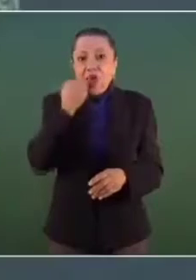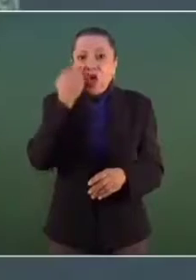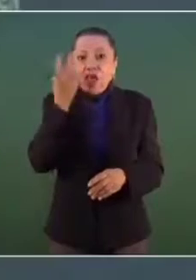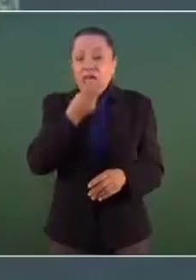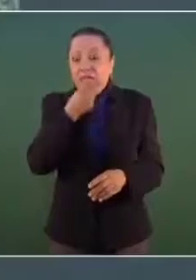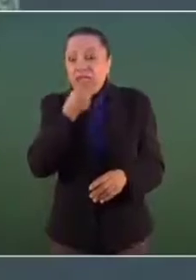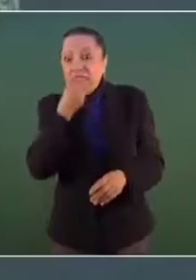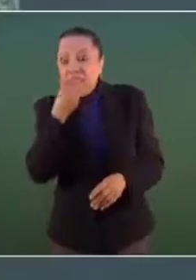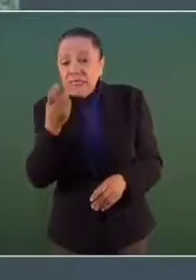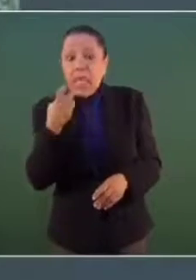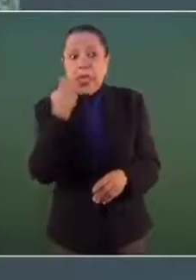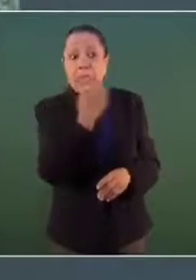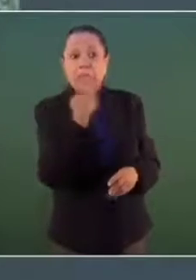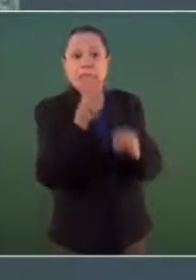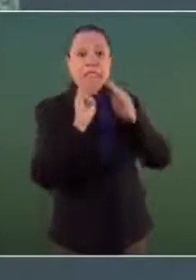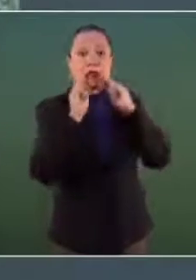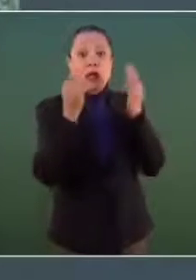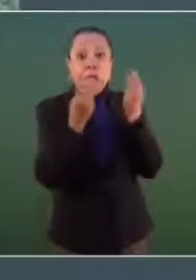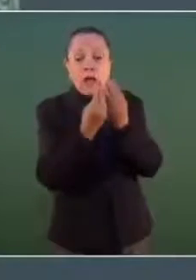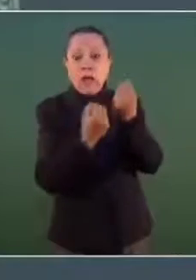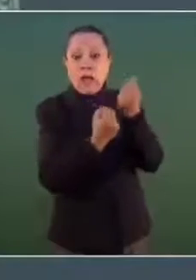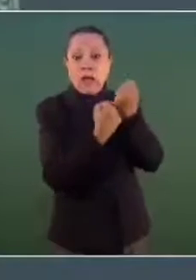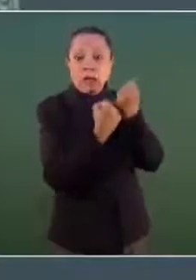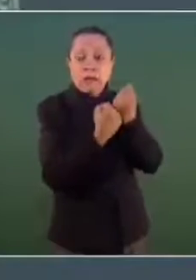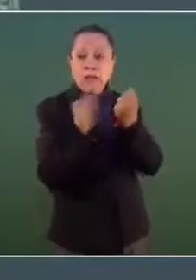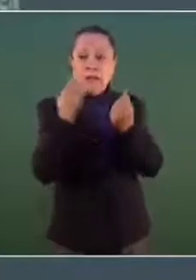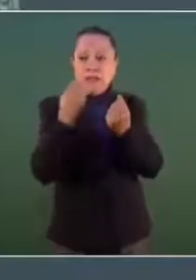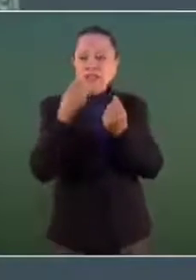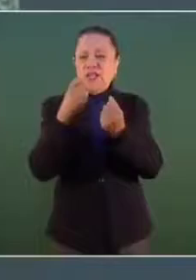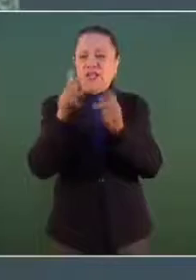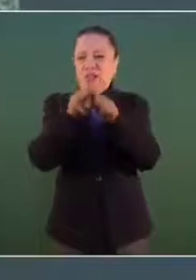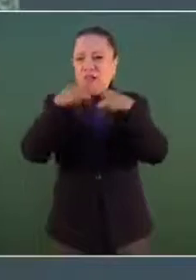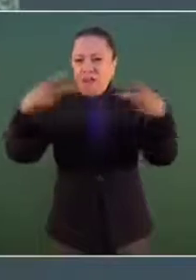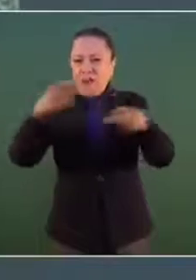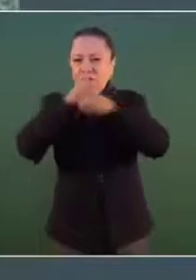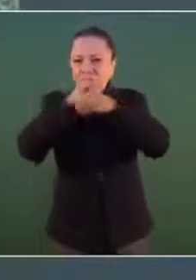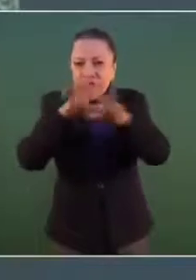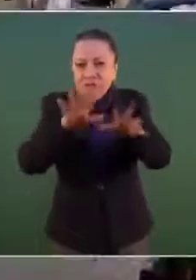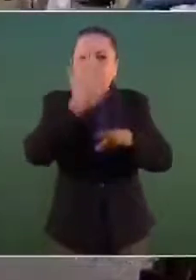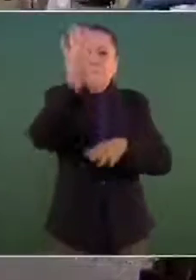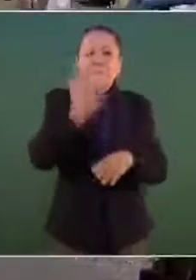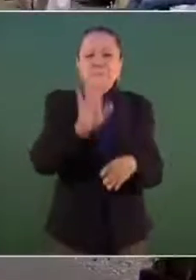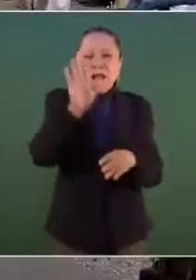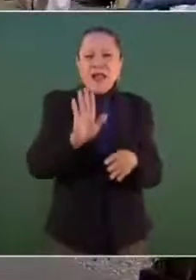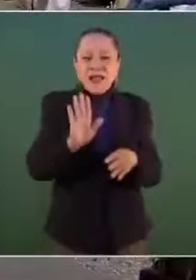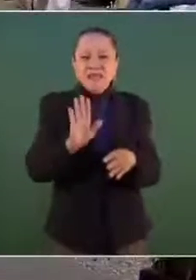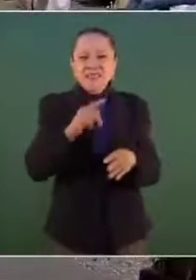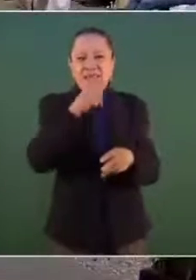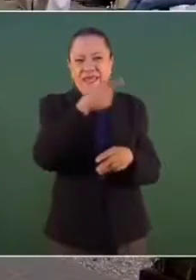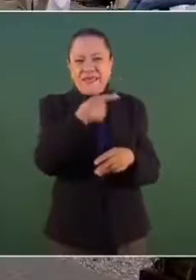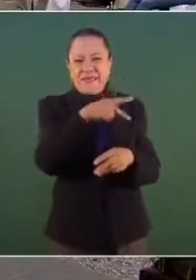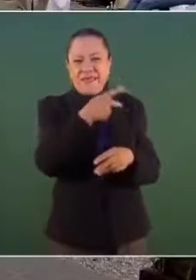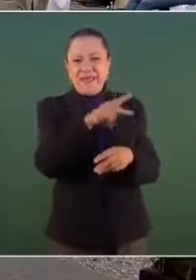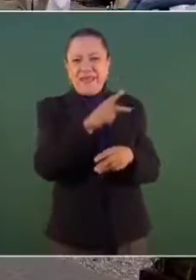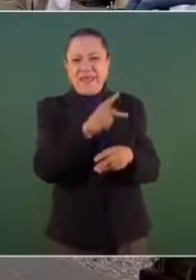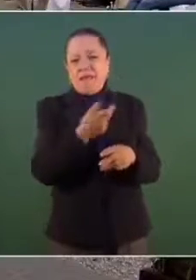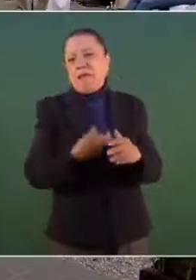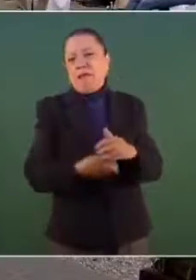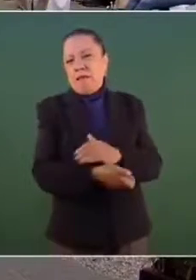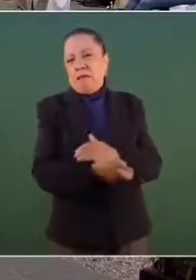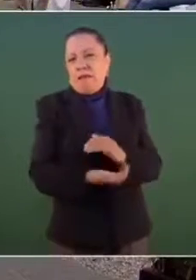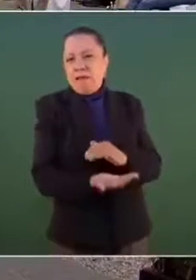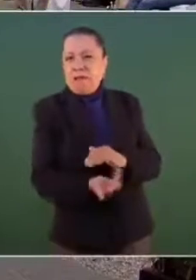en medios como que es un asunto de